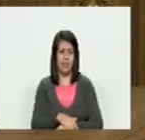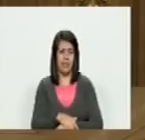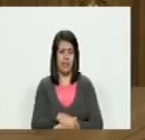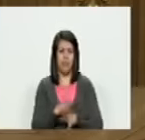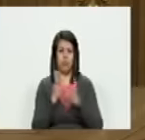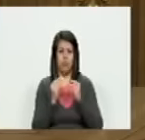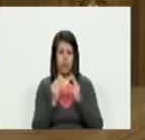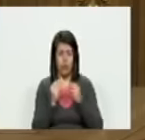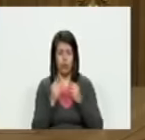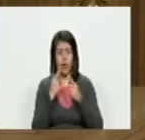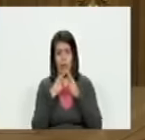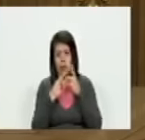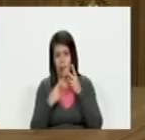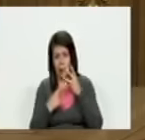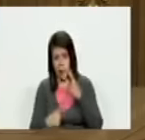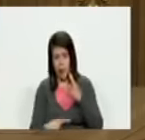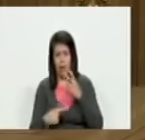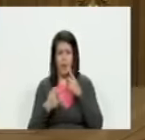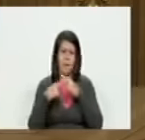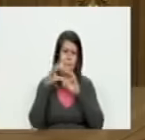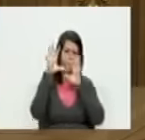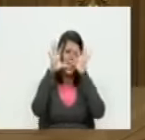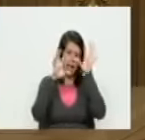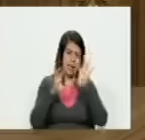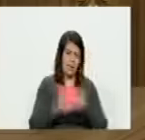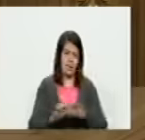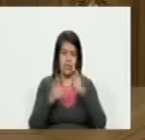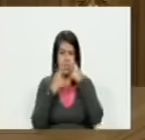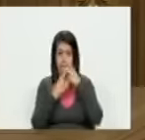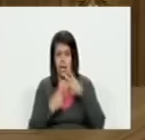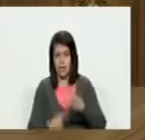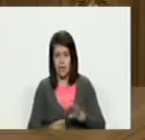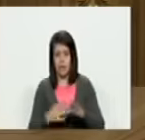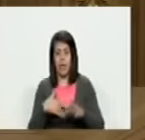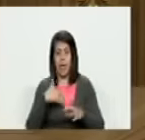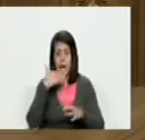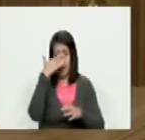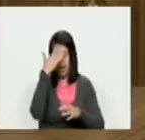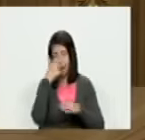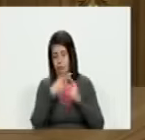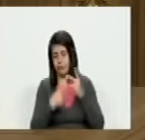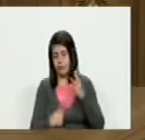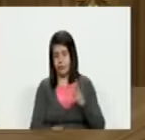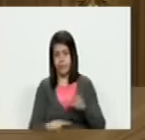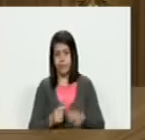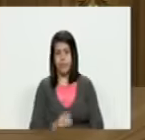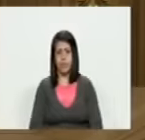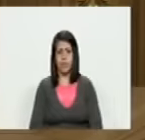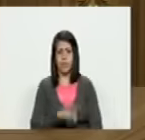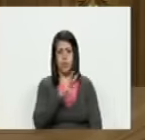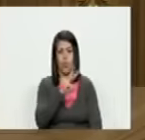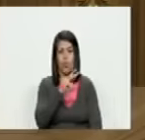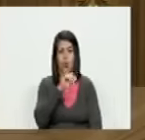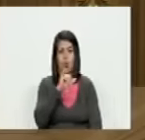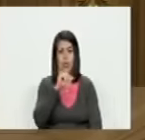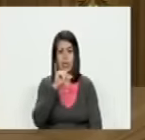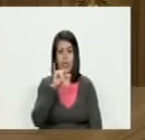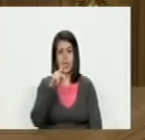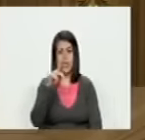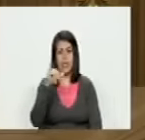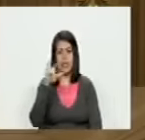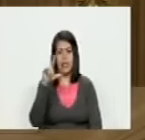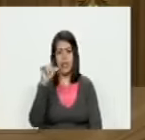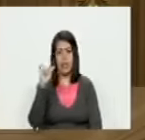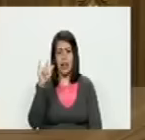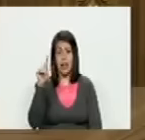gastar tanto con Azerbaiyán Pakistán Kazajstán están los Wikileaks documentos oficiales el del